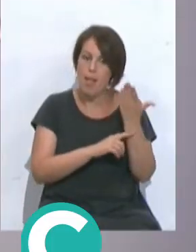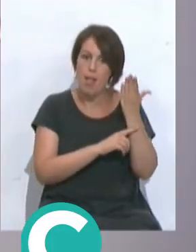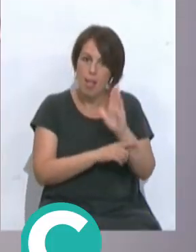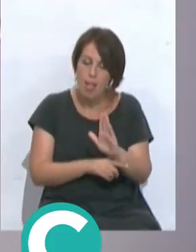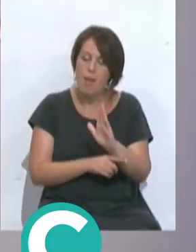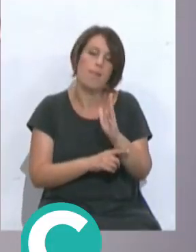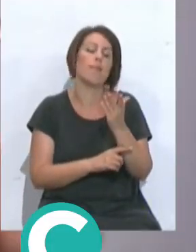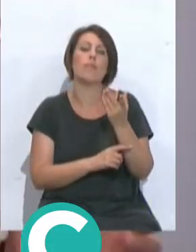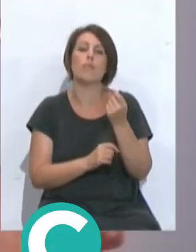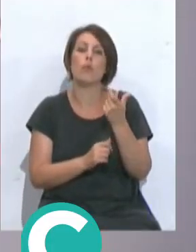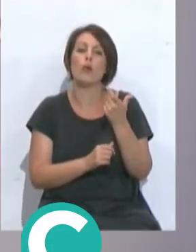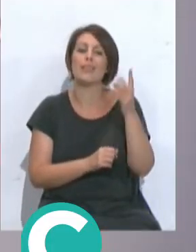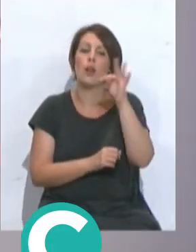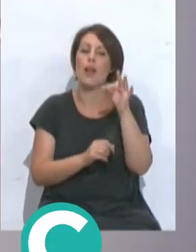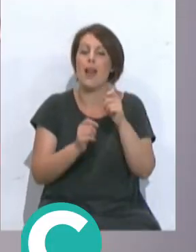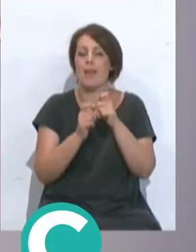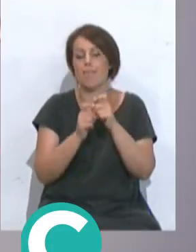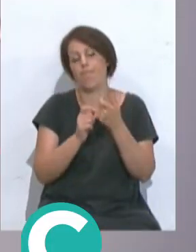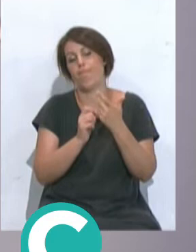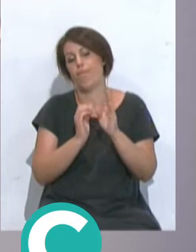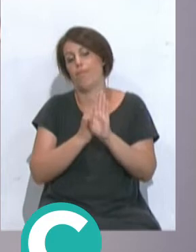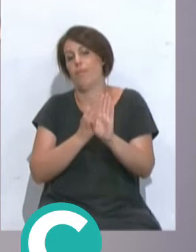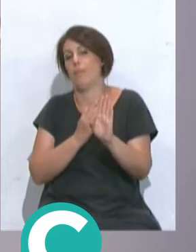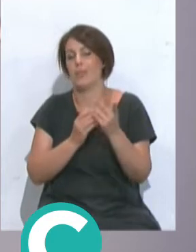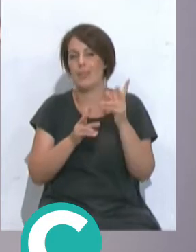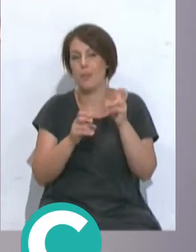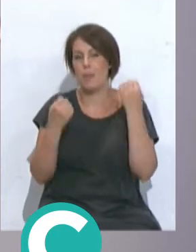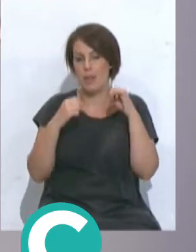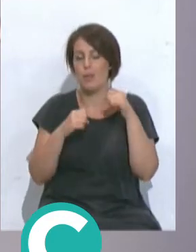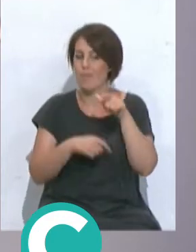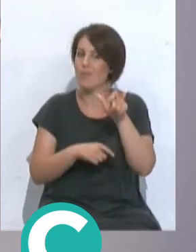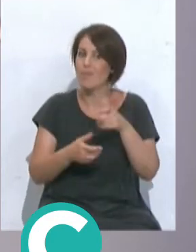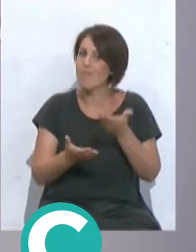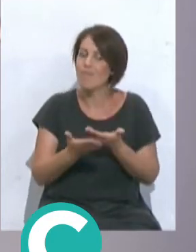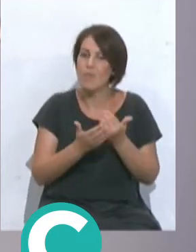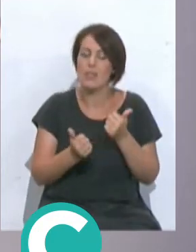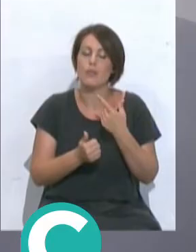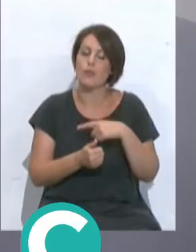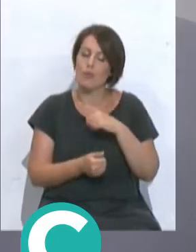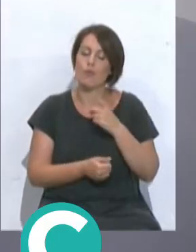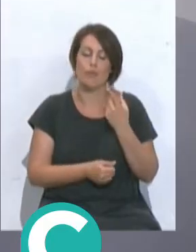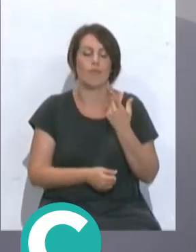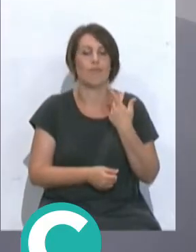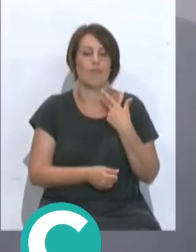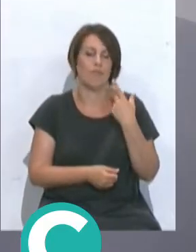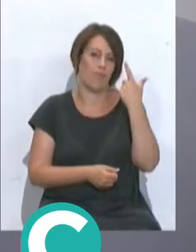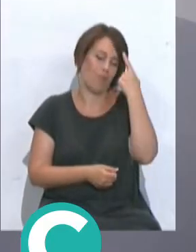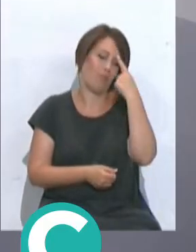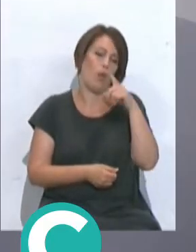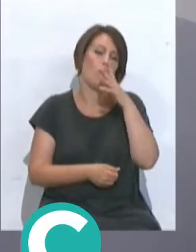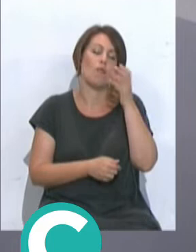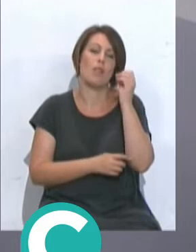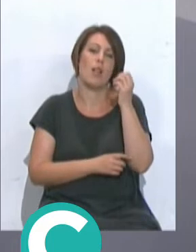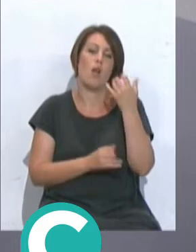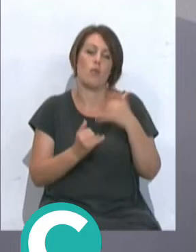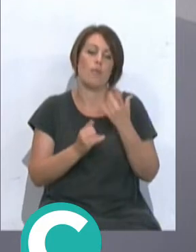te alejas un poco de la teoría, y das más tema práctico que lo que la gente requiere. Damos fe de ello porque fuimos partícipes en una de las últimas charlas